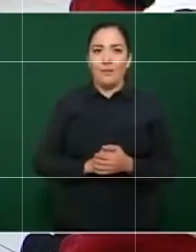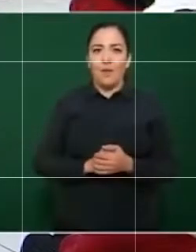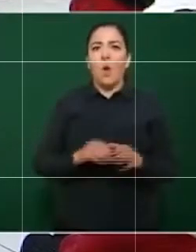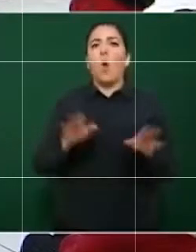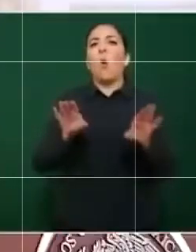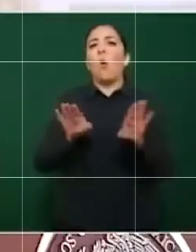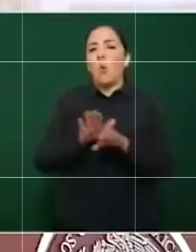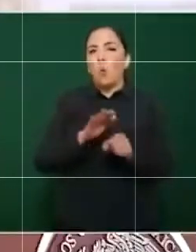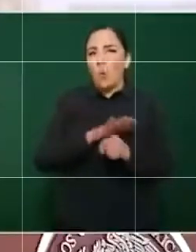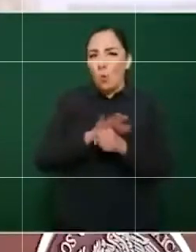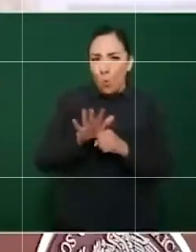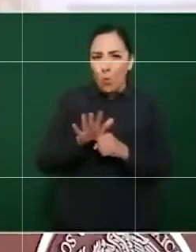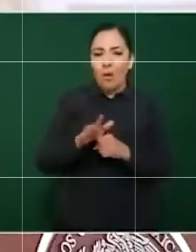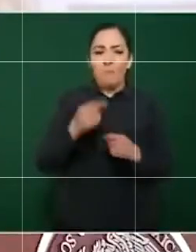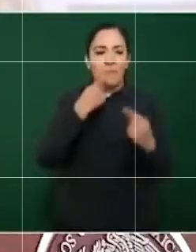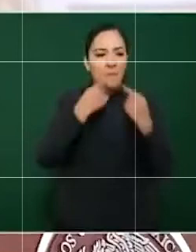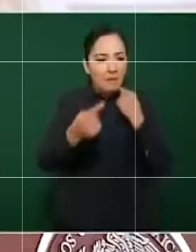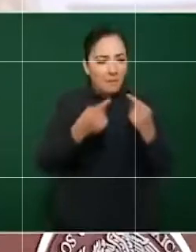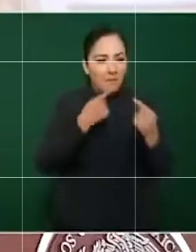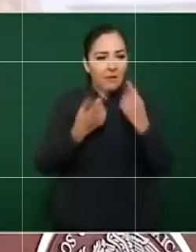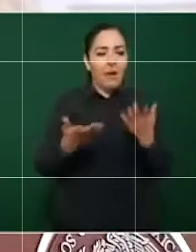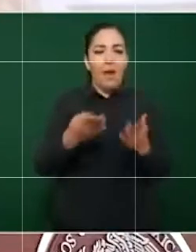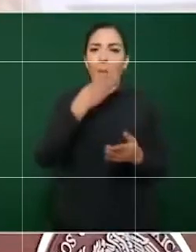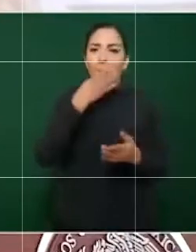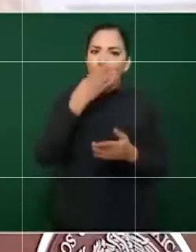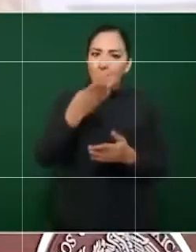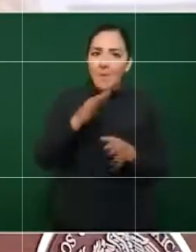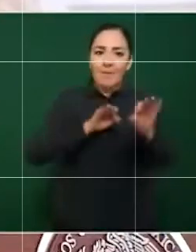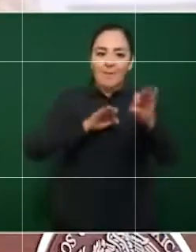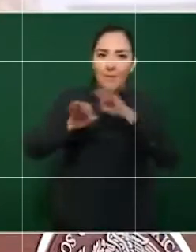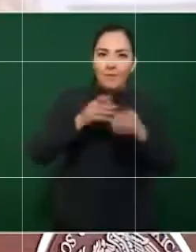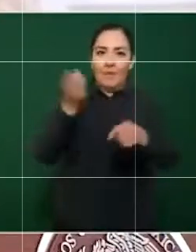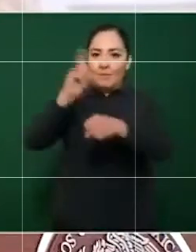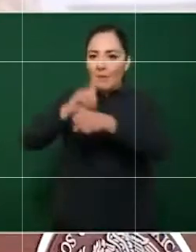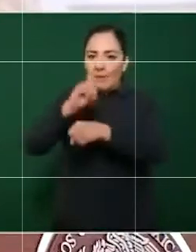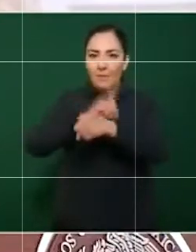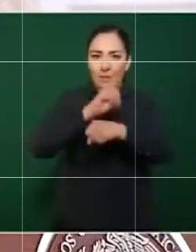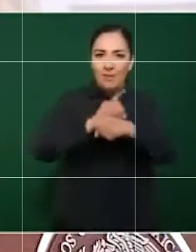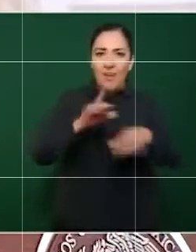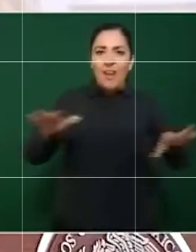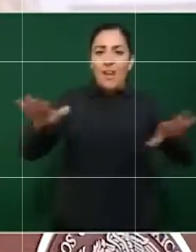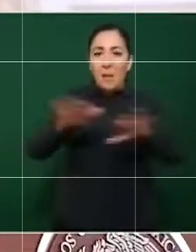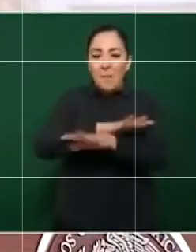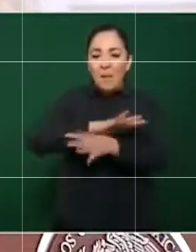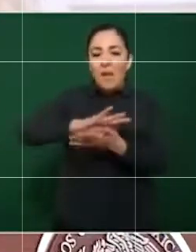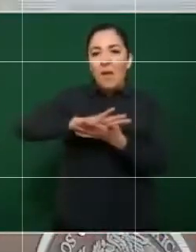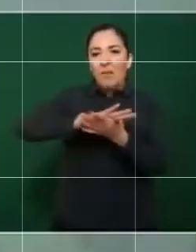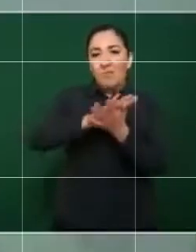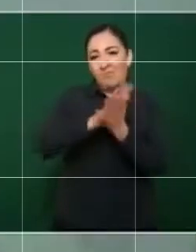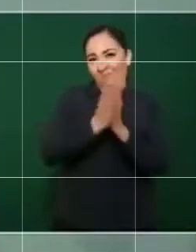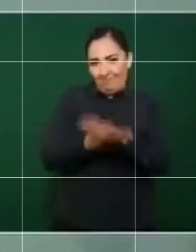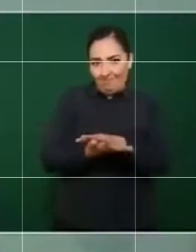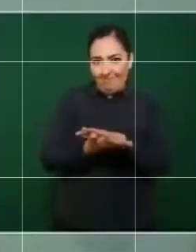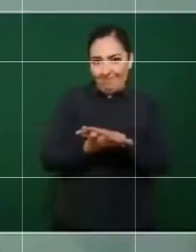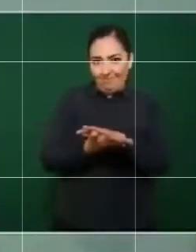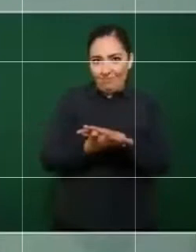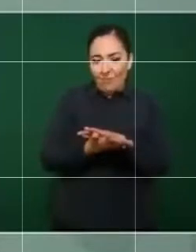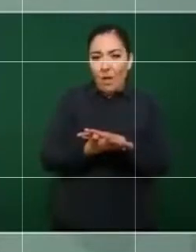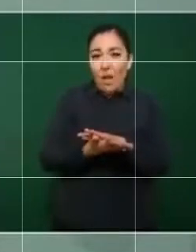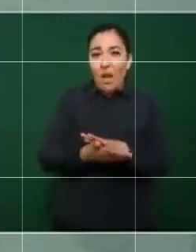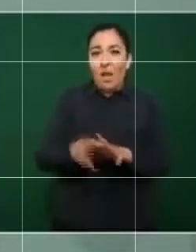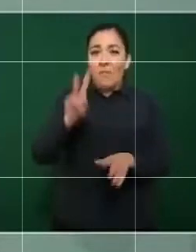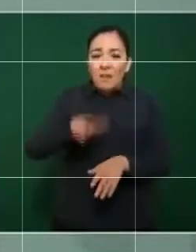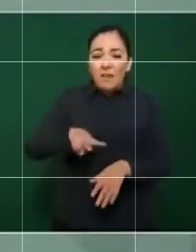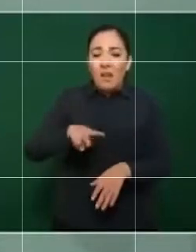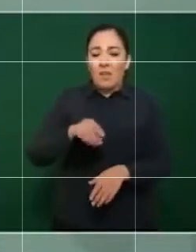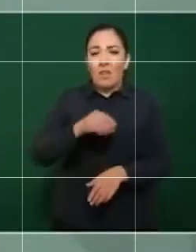y nuestro trabajo diario para cambiar esa dolorosa realidad de tantos mexicanos y por supuesto